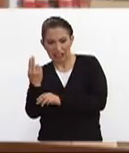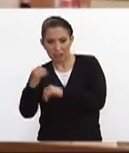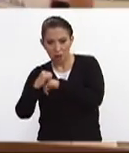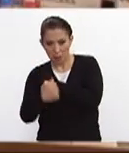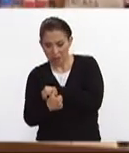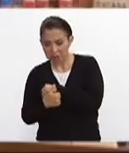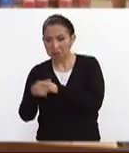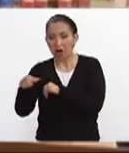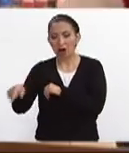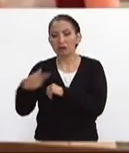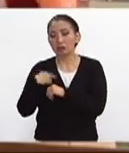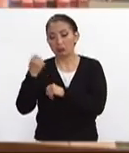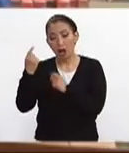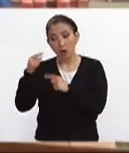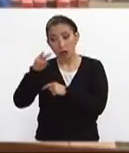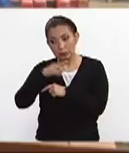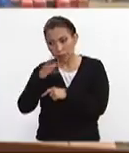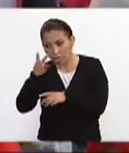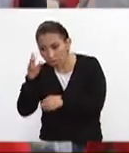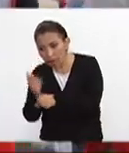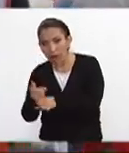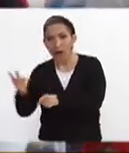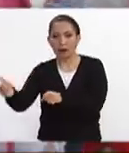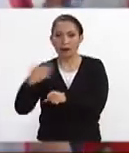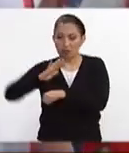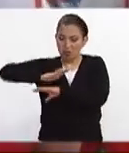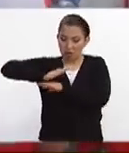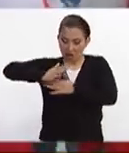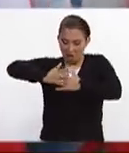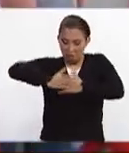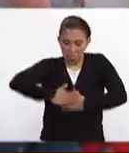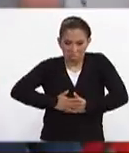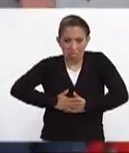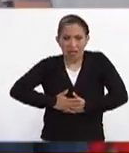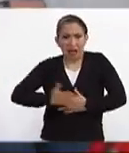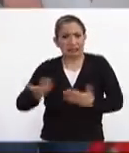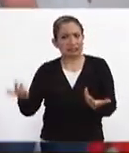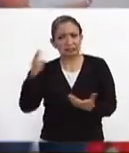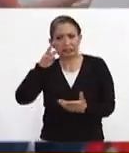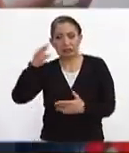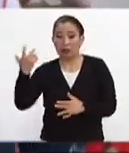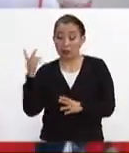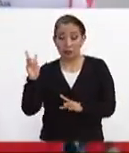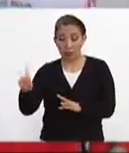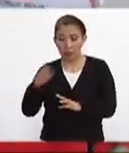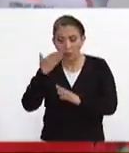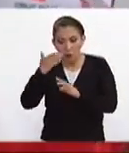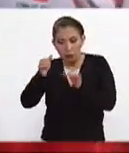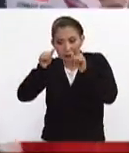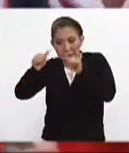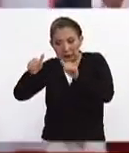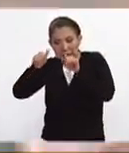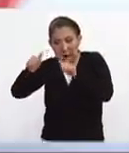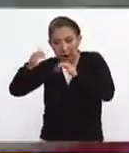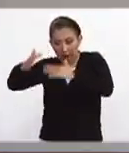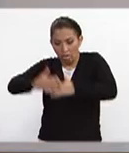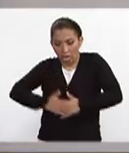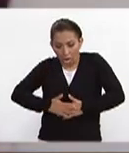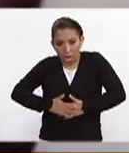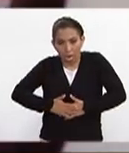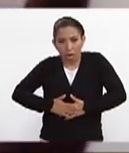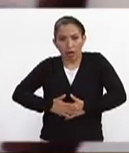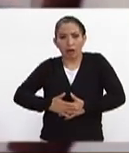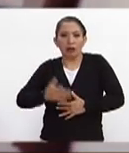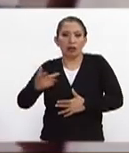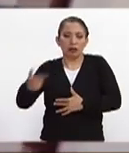el seguimiento porque muchos de ellos tuvieron opresión torácica que es un síntoma que hay que estar pendiente después de los